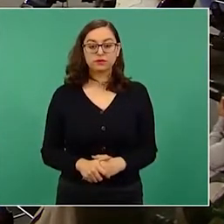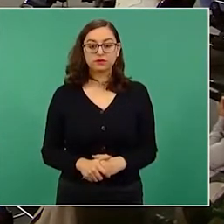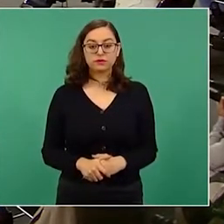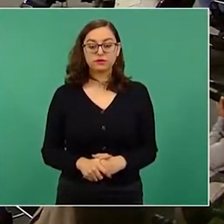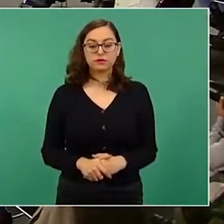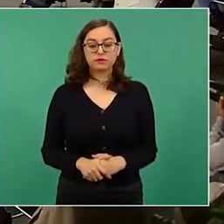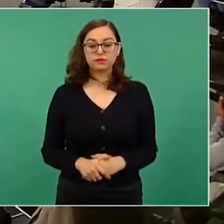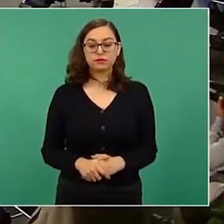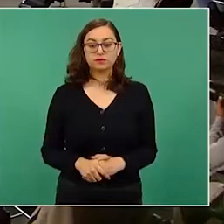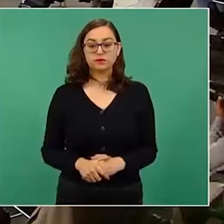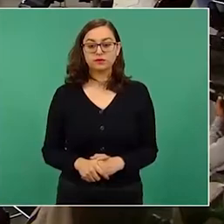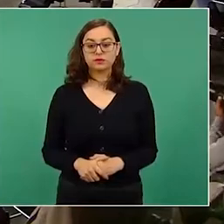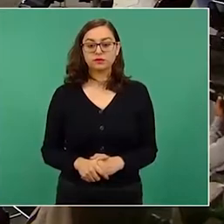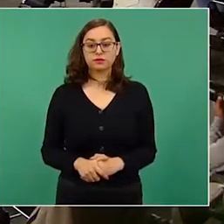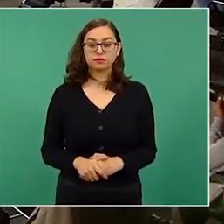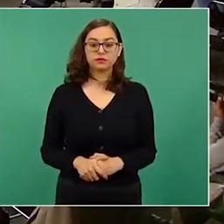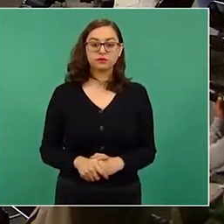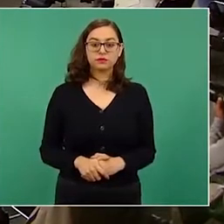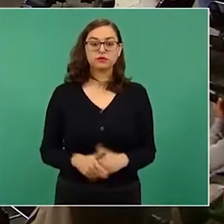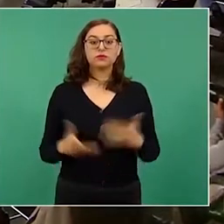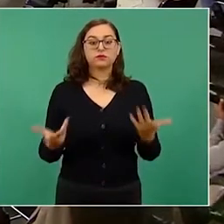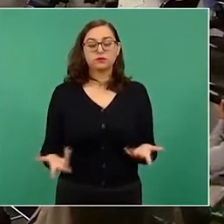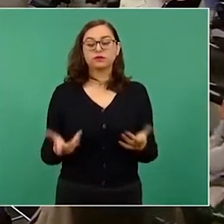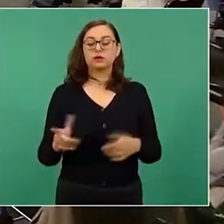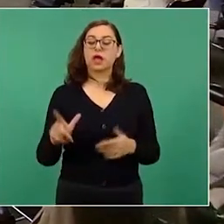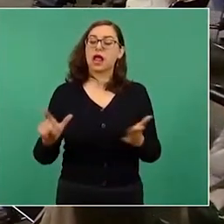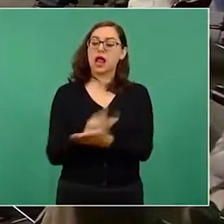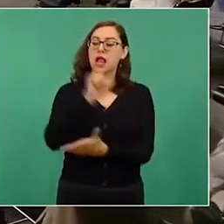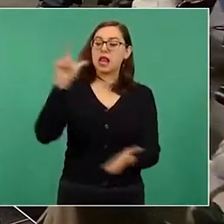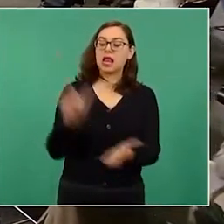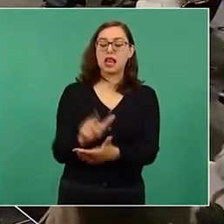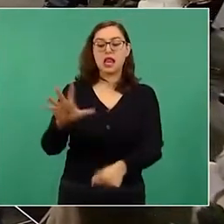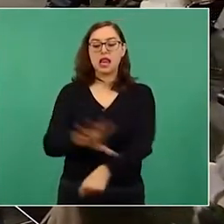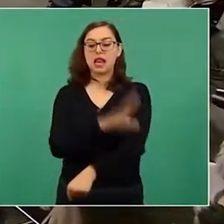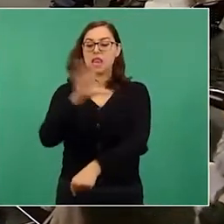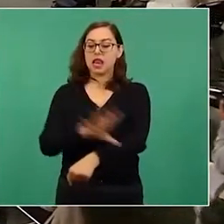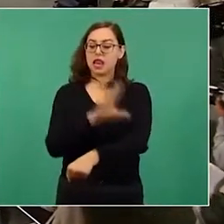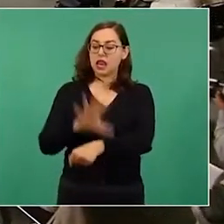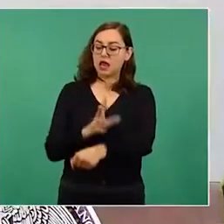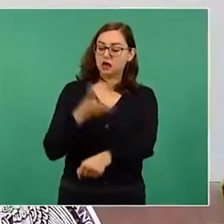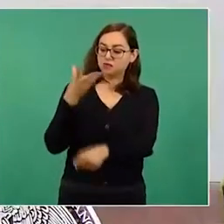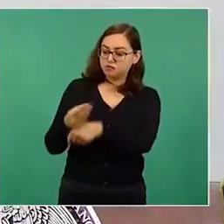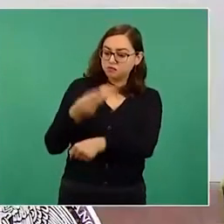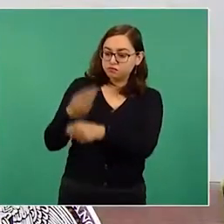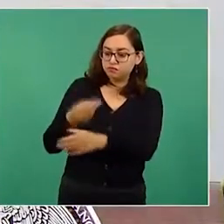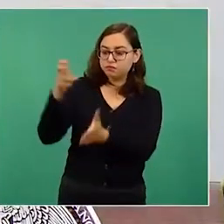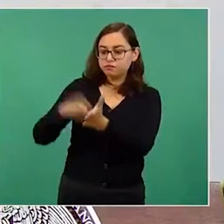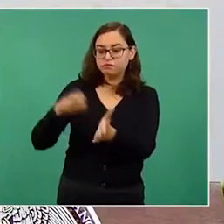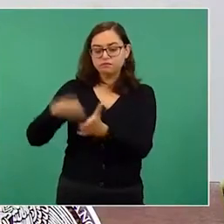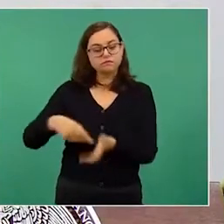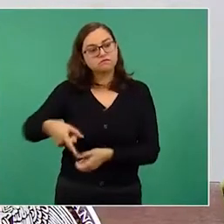comunicación continúan su andanada contra la reforma eléctrica y a favor de las empresas privadas,